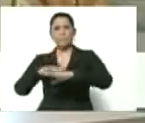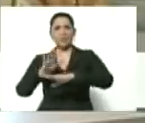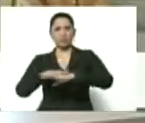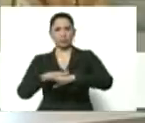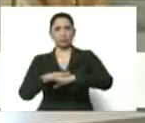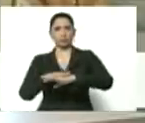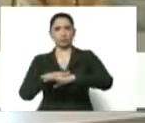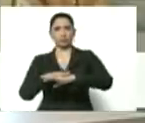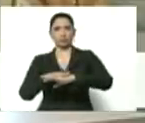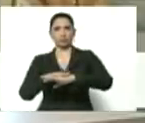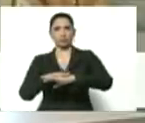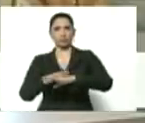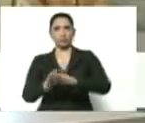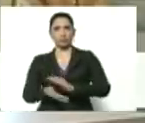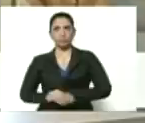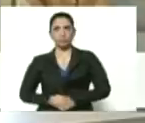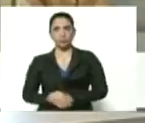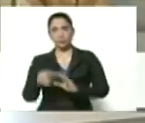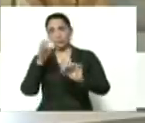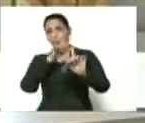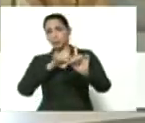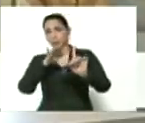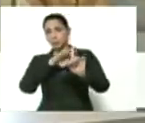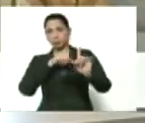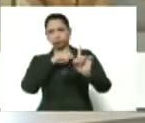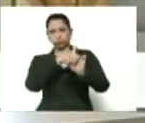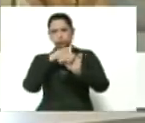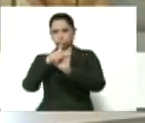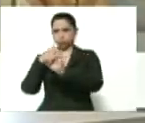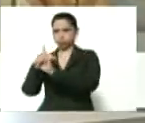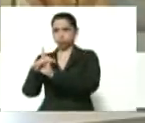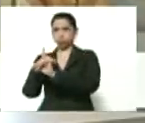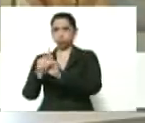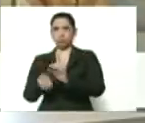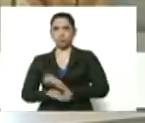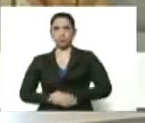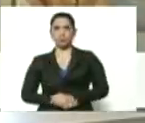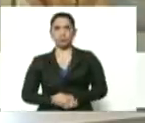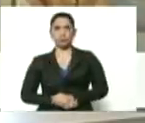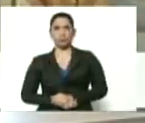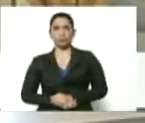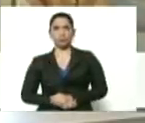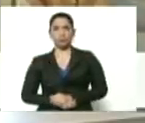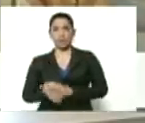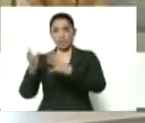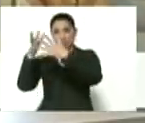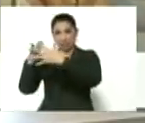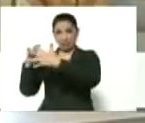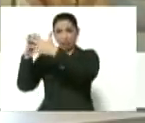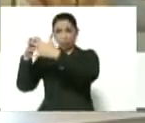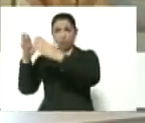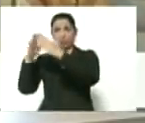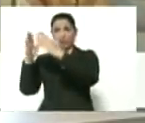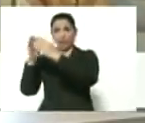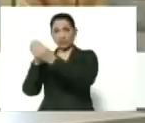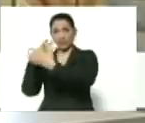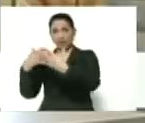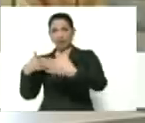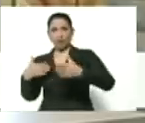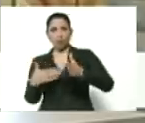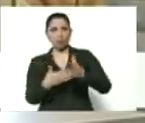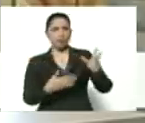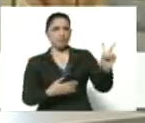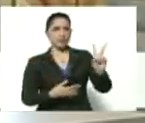de la conspiración del complot desde Estados Unidos, desde la Casa Blanca contra Venezuela.